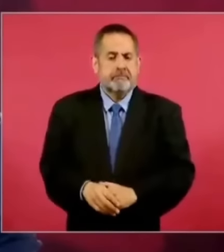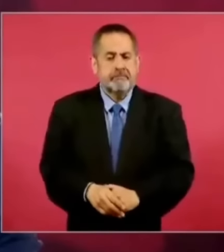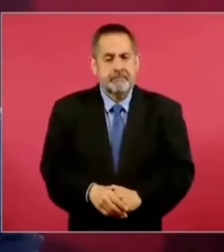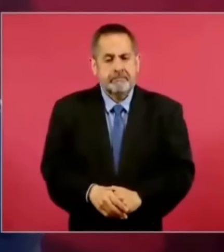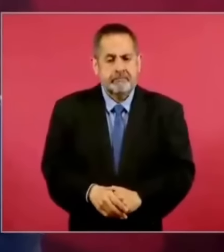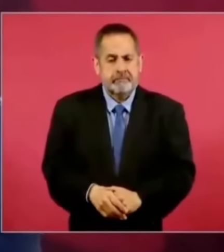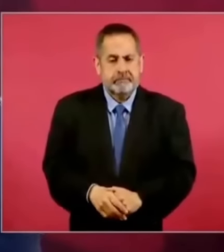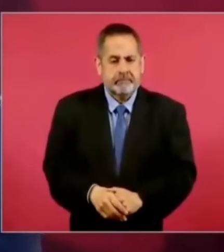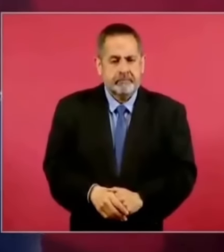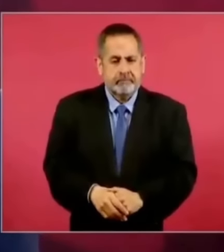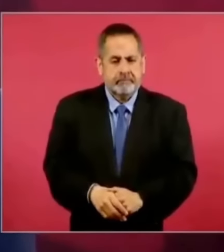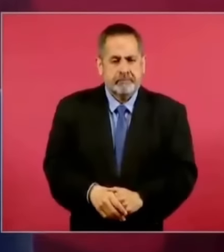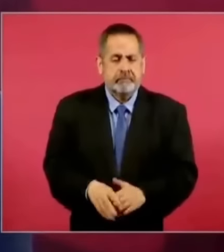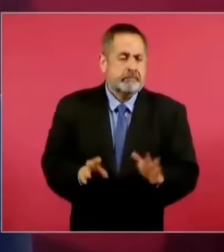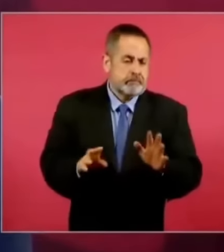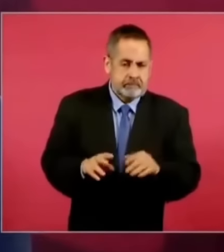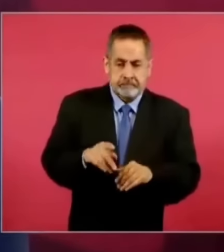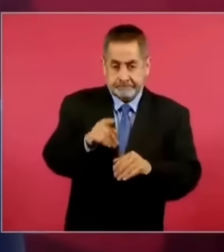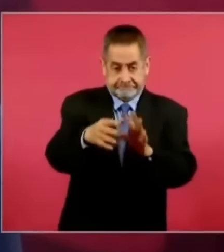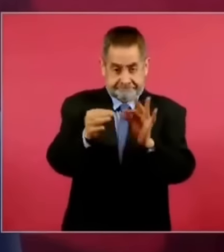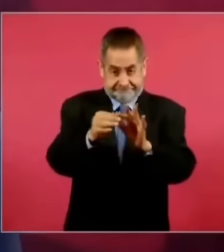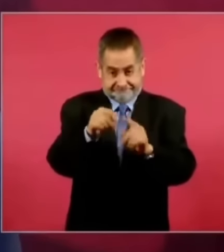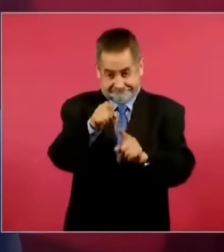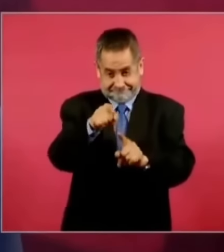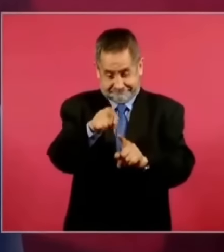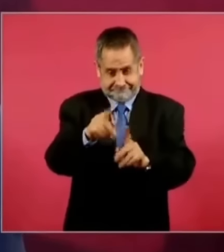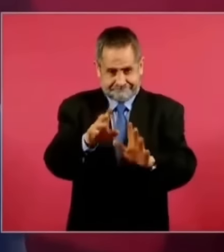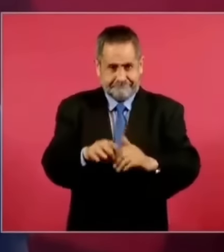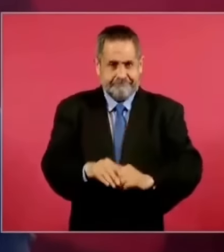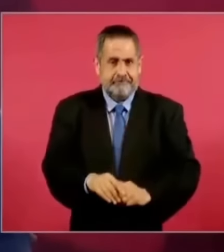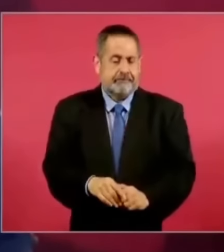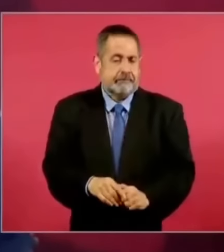Pero ya que hablamos de eso…